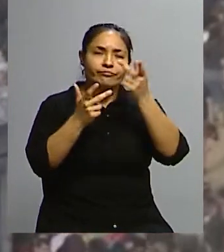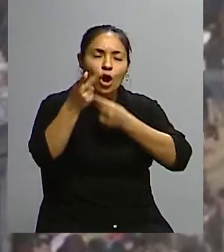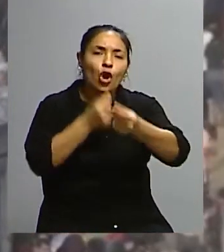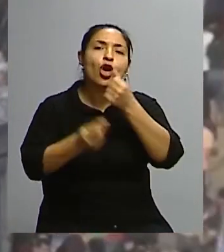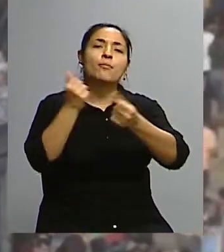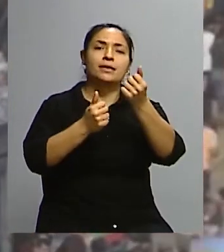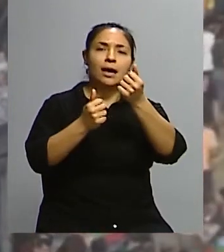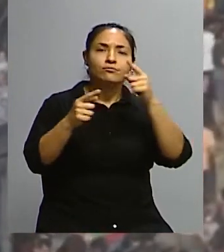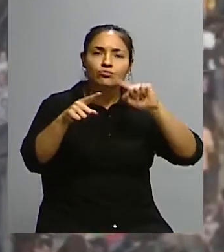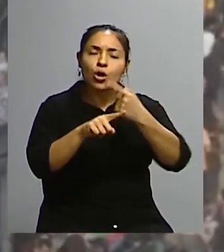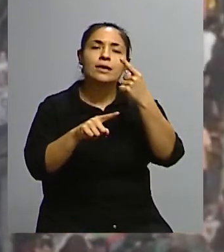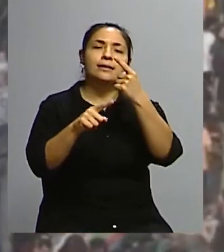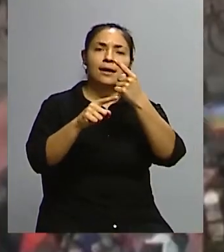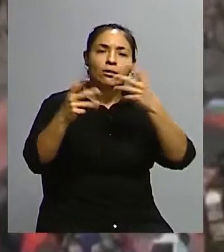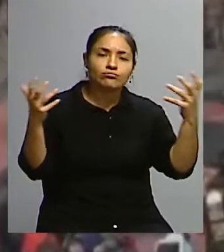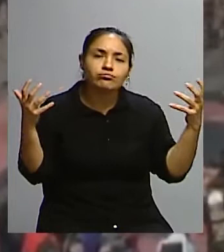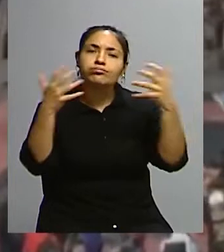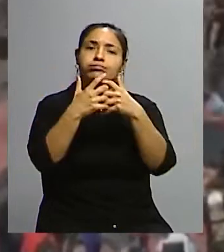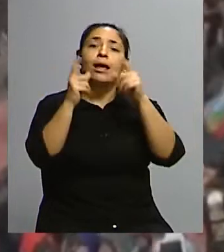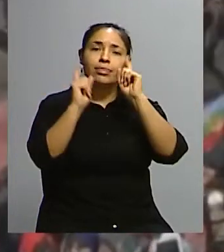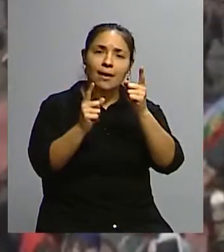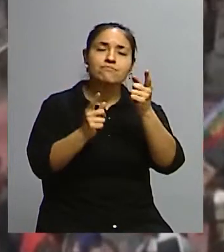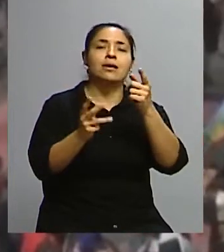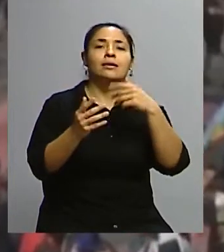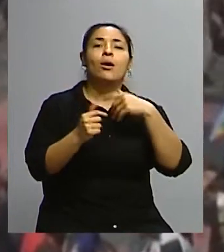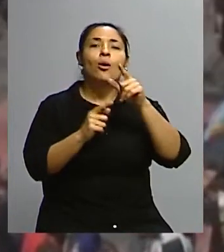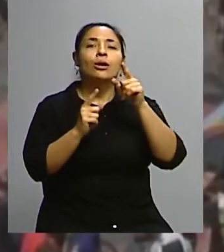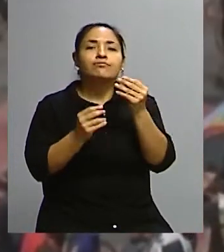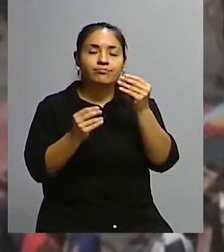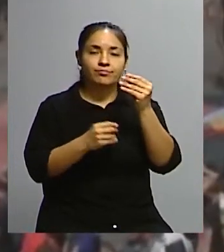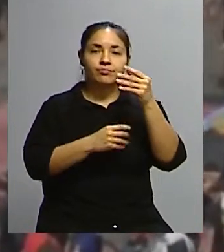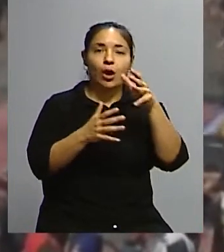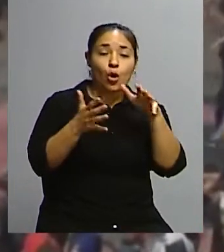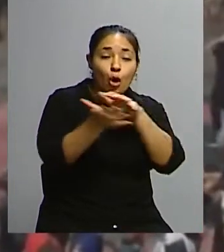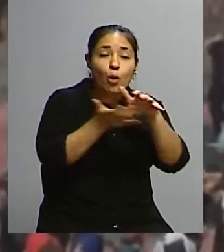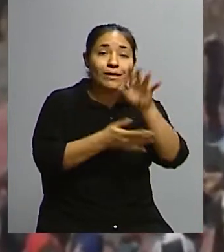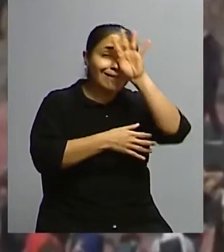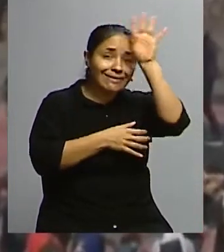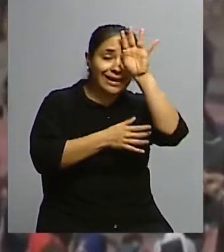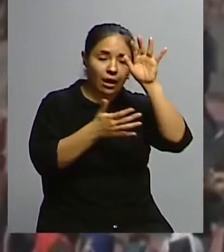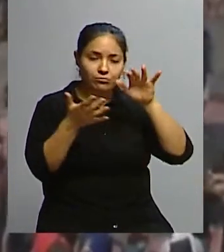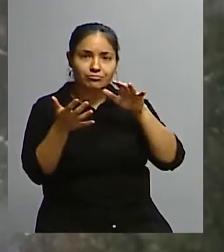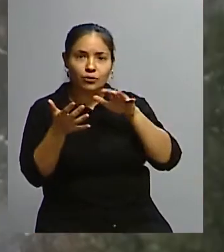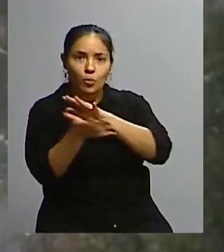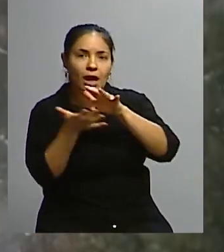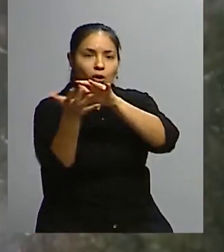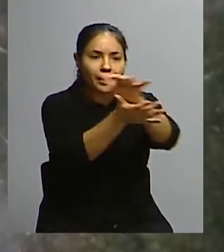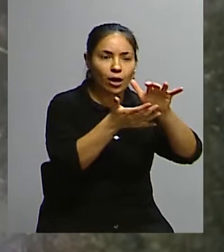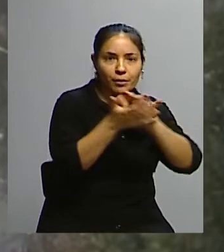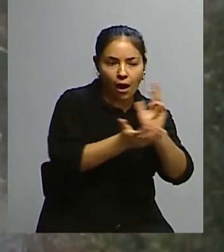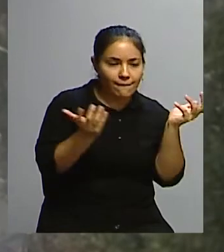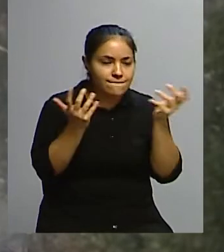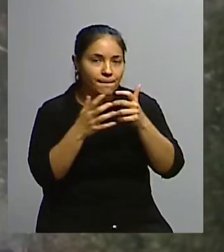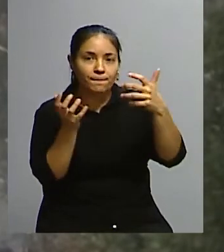refiere a una cooperación transfronteriza entre pueblos indígenas. Yo personalmente también pienso que